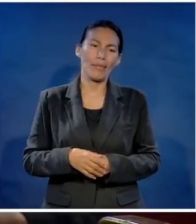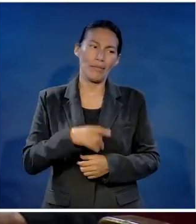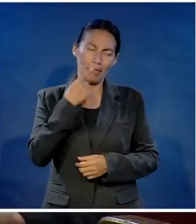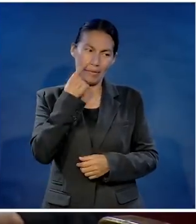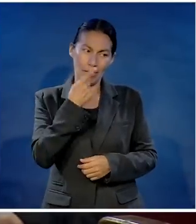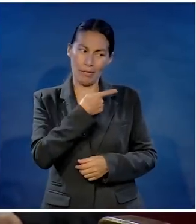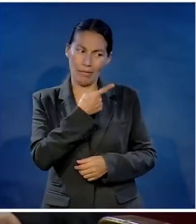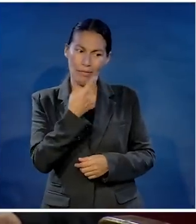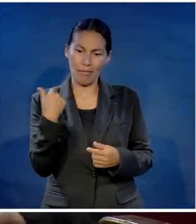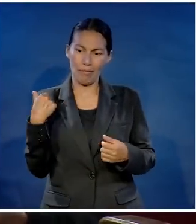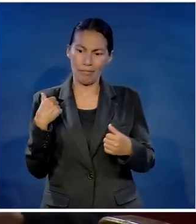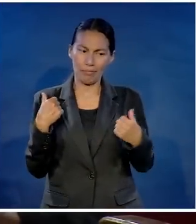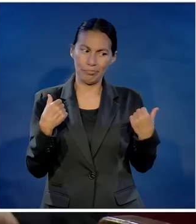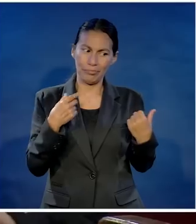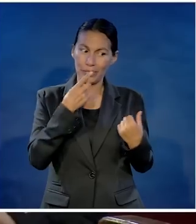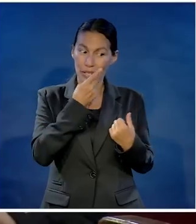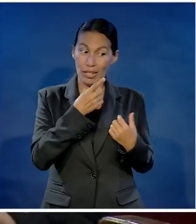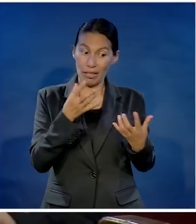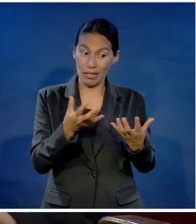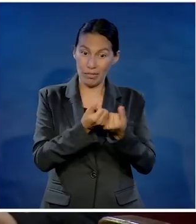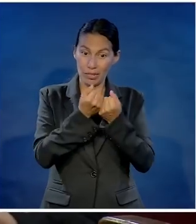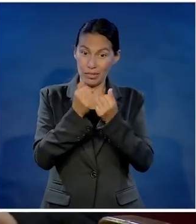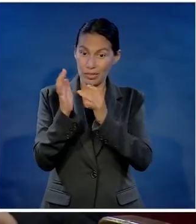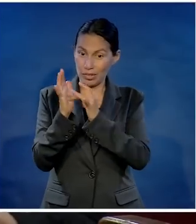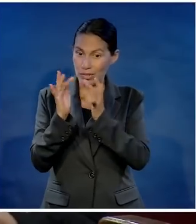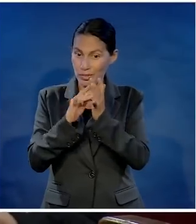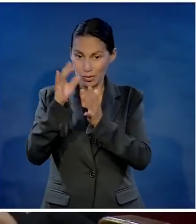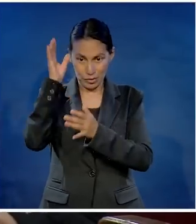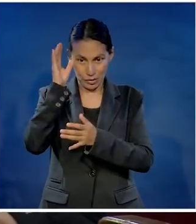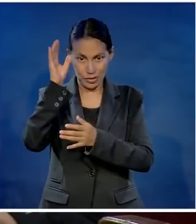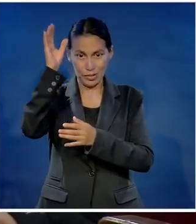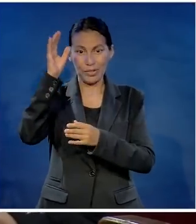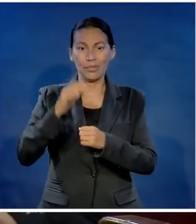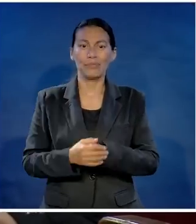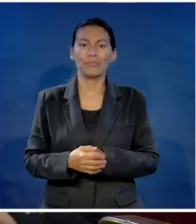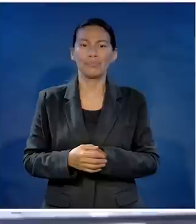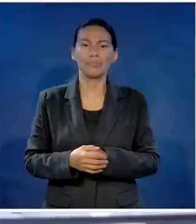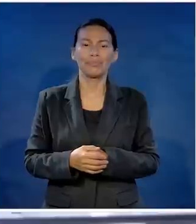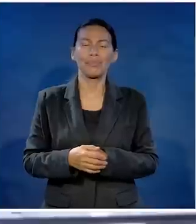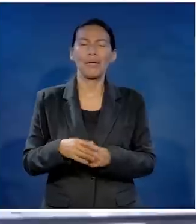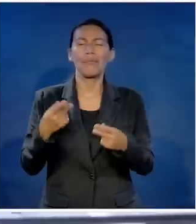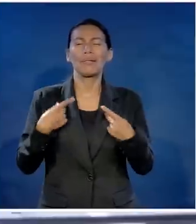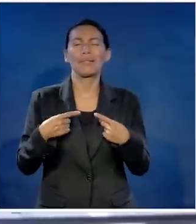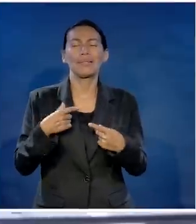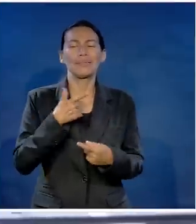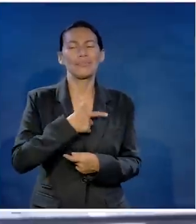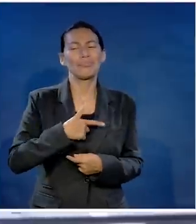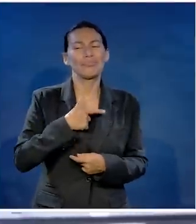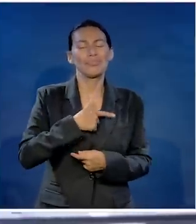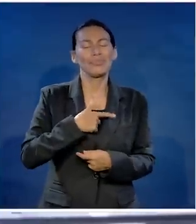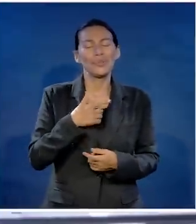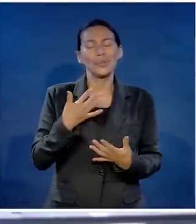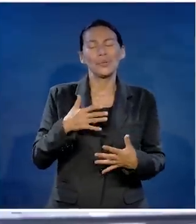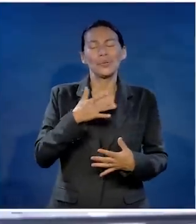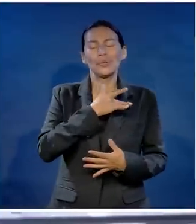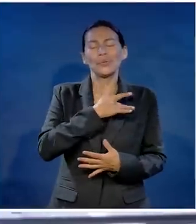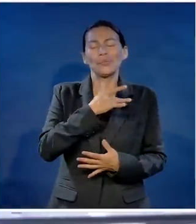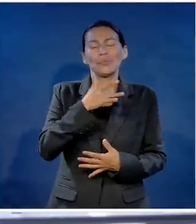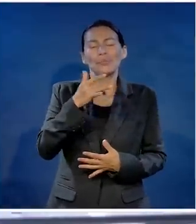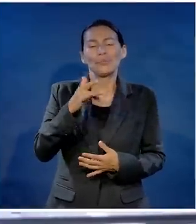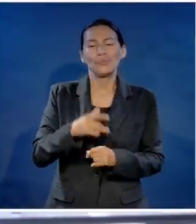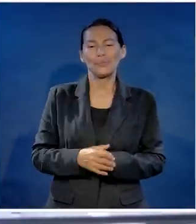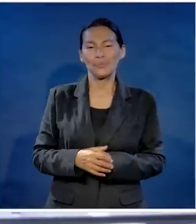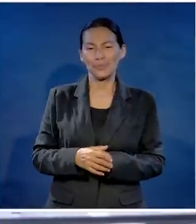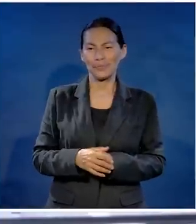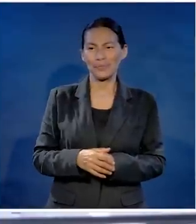Dígale. Y si está al lado la muchacha que te gusta, pues dile, tu salvación está con Jesucristo, tu alegría está conmigo.